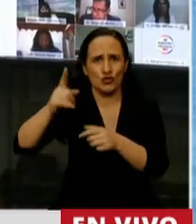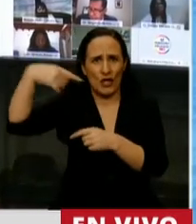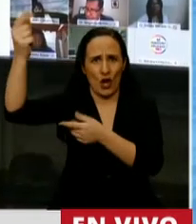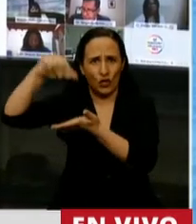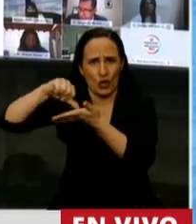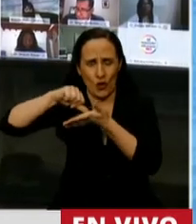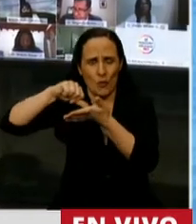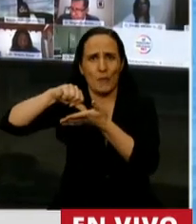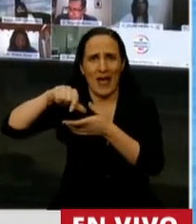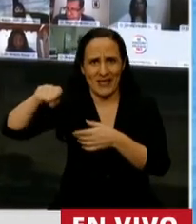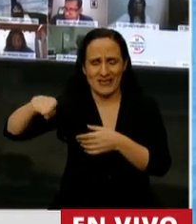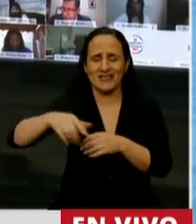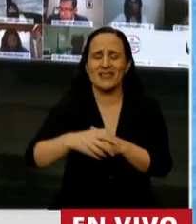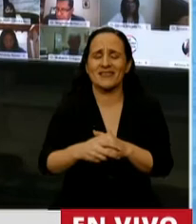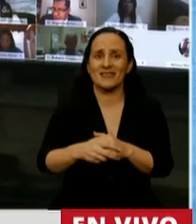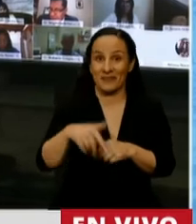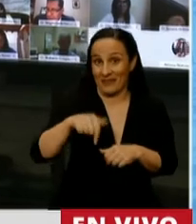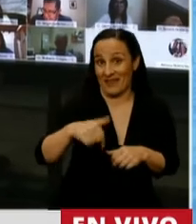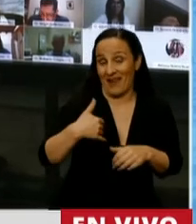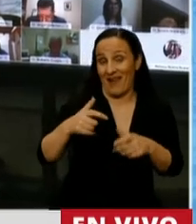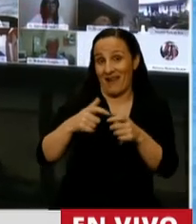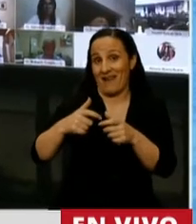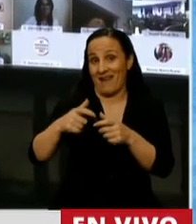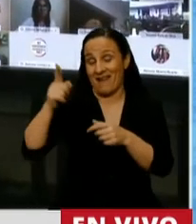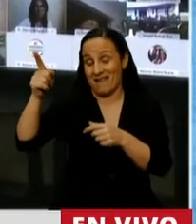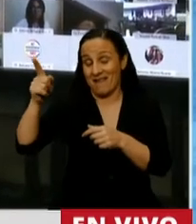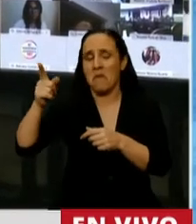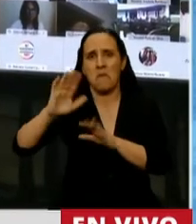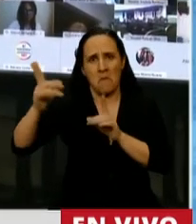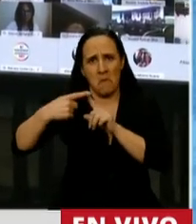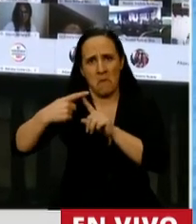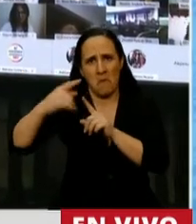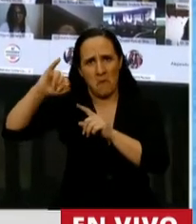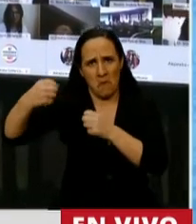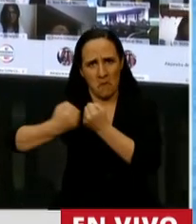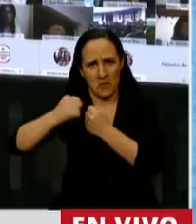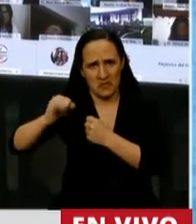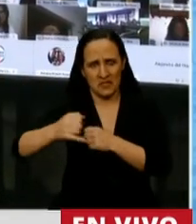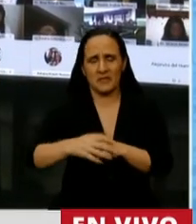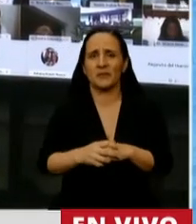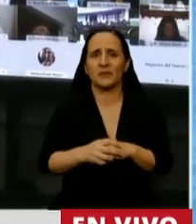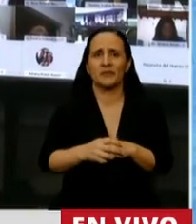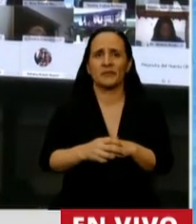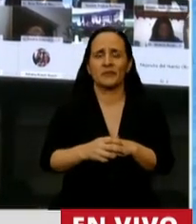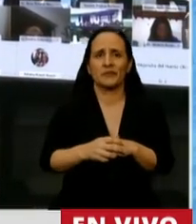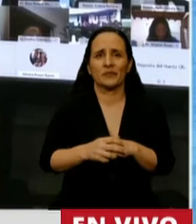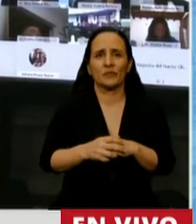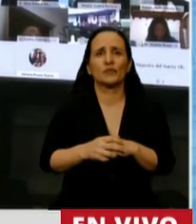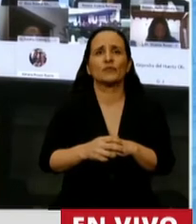extranjeros y con los que se emitieron acá en el país en moneda dura, a pesar que también